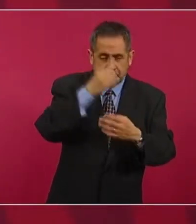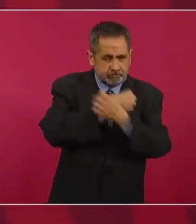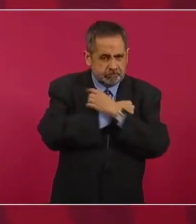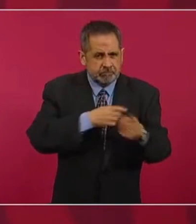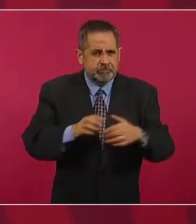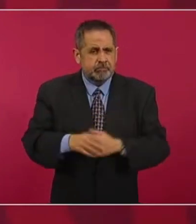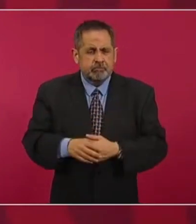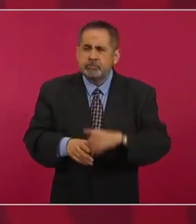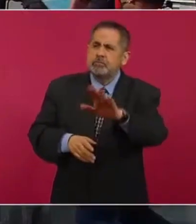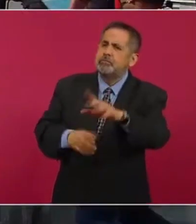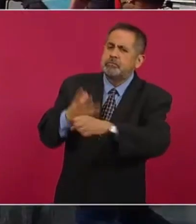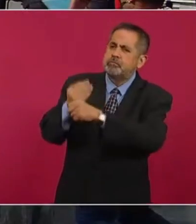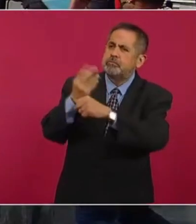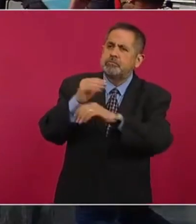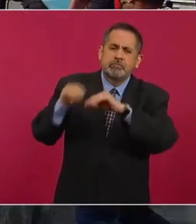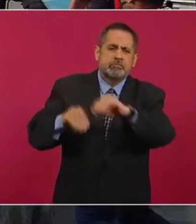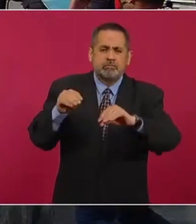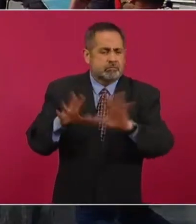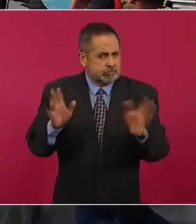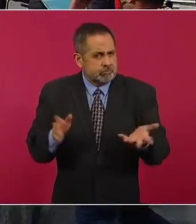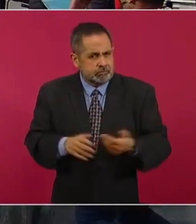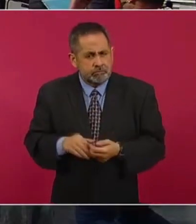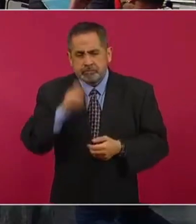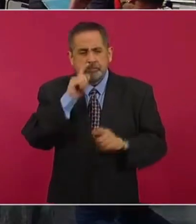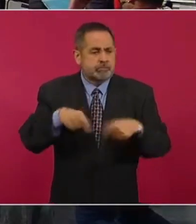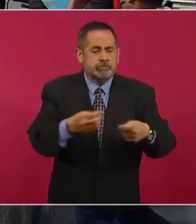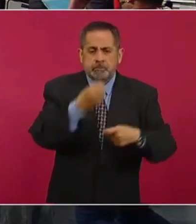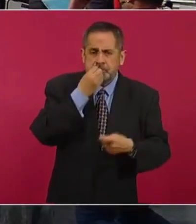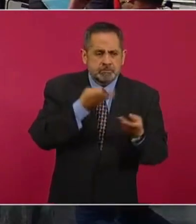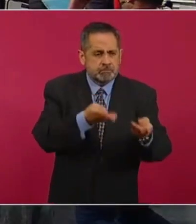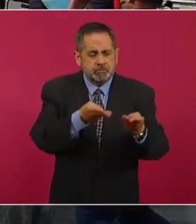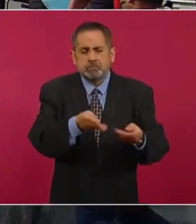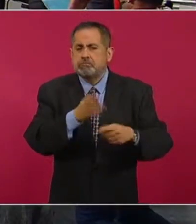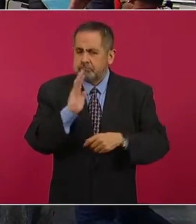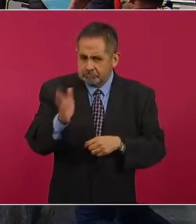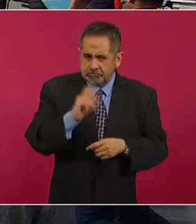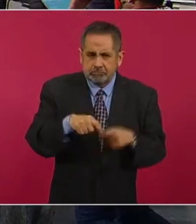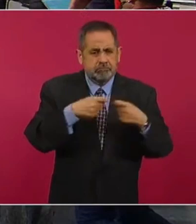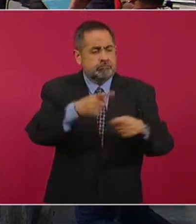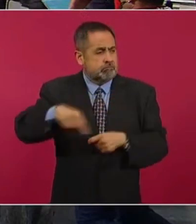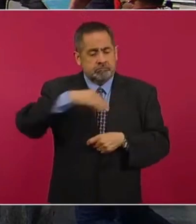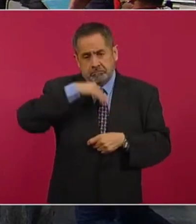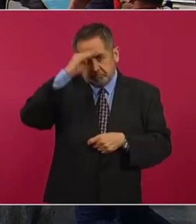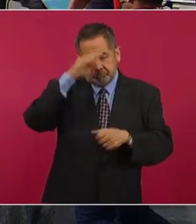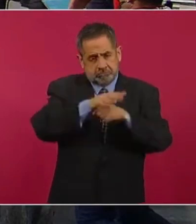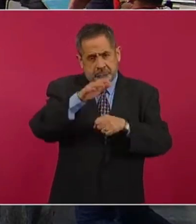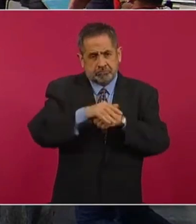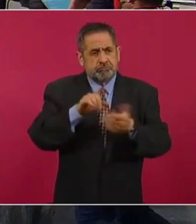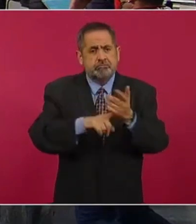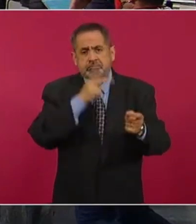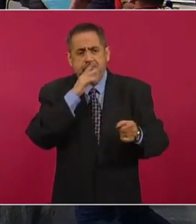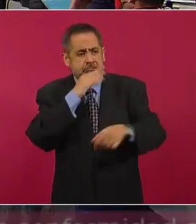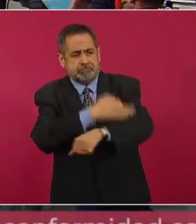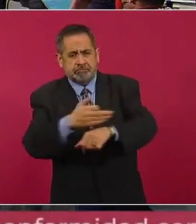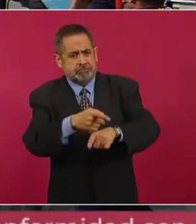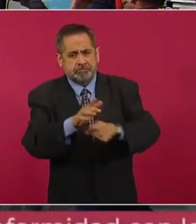Para el mantenimiento de planteles. Para el mantenimiento y también para alimentos y para lo que consideren las madres y